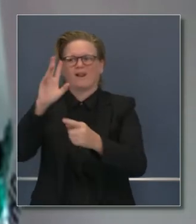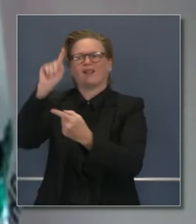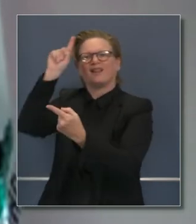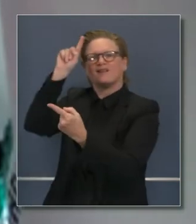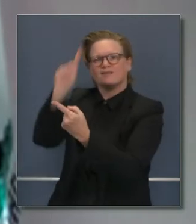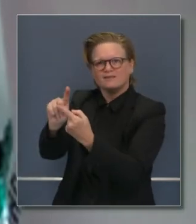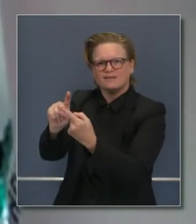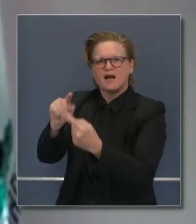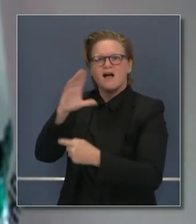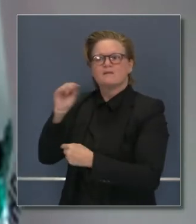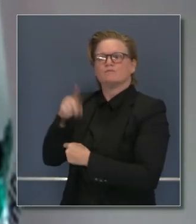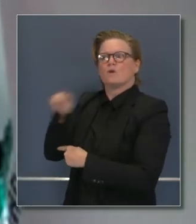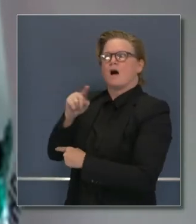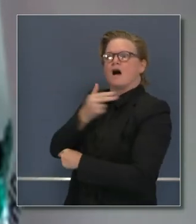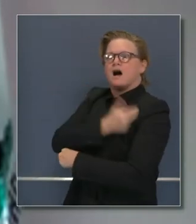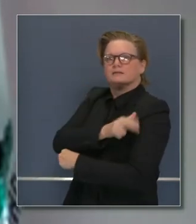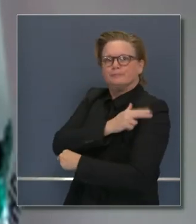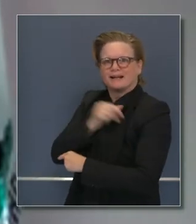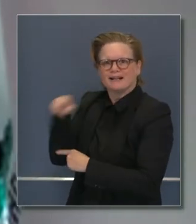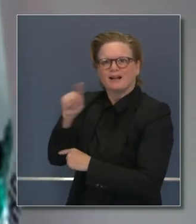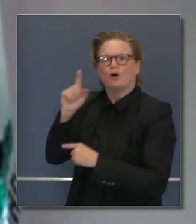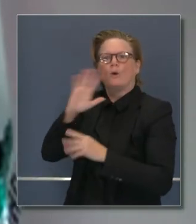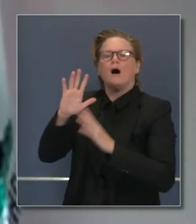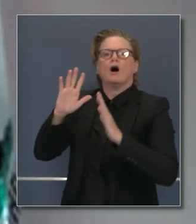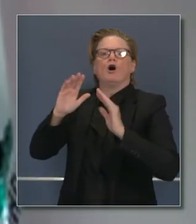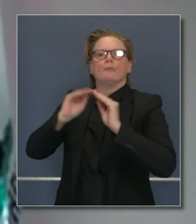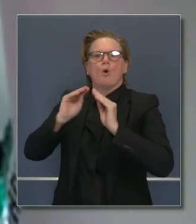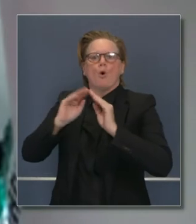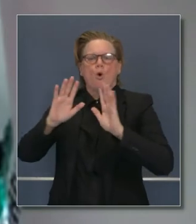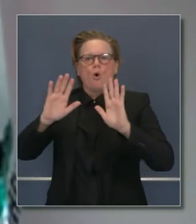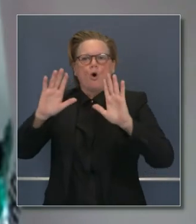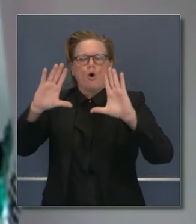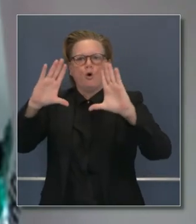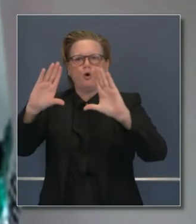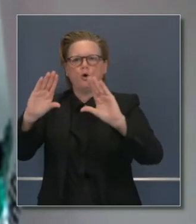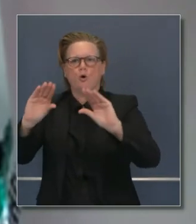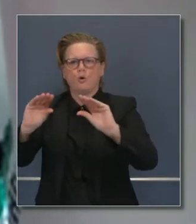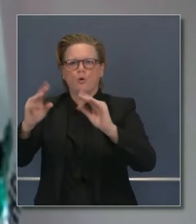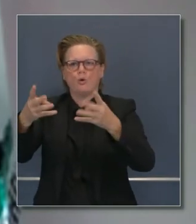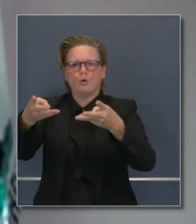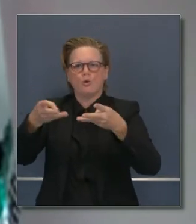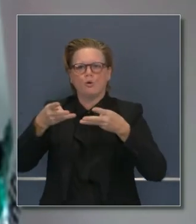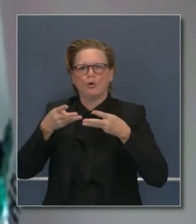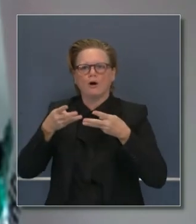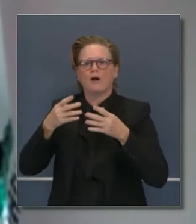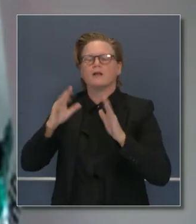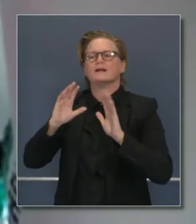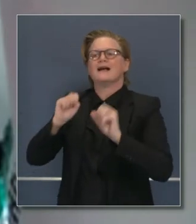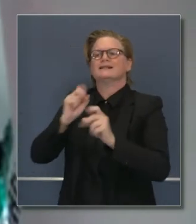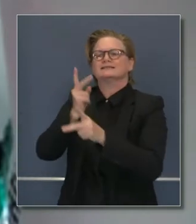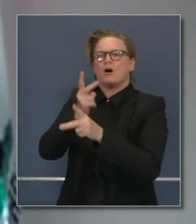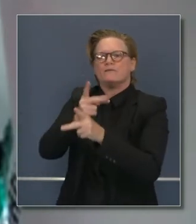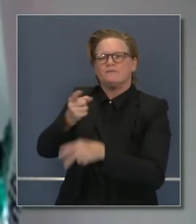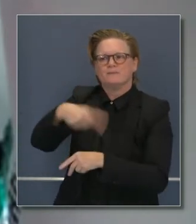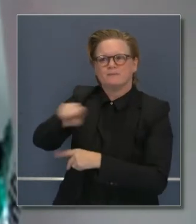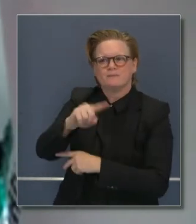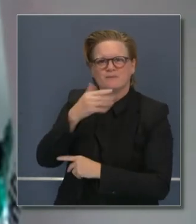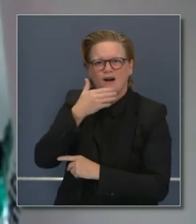sobreponernos a los momentos de tensión para los hospitales y seguir salvando vidas. evidencia, tenemos nuestras